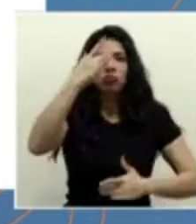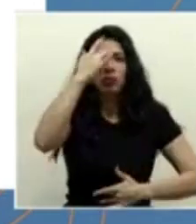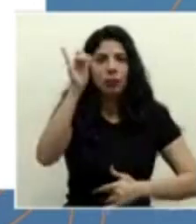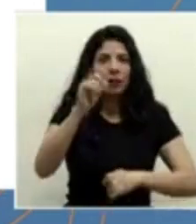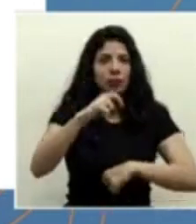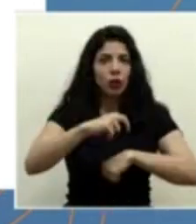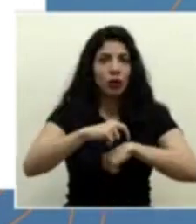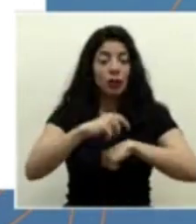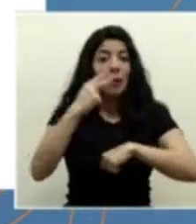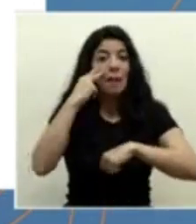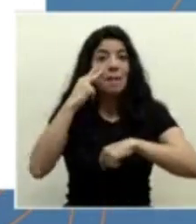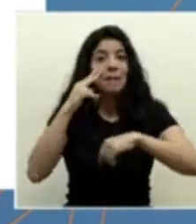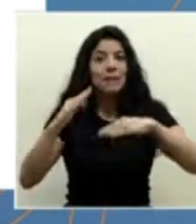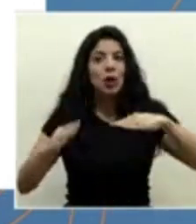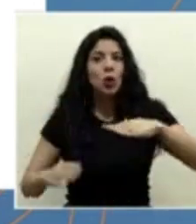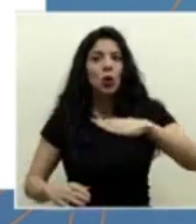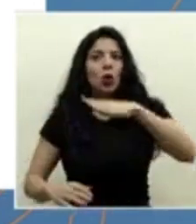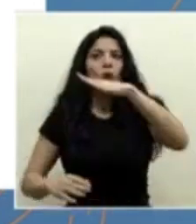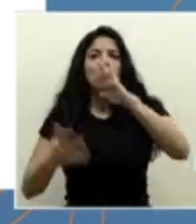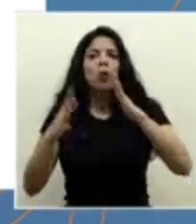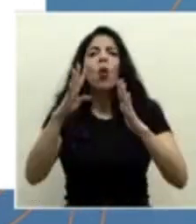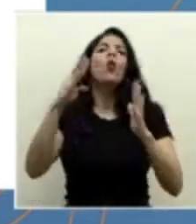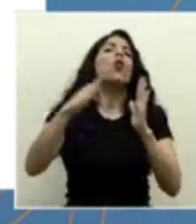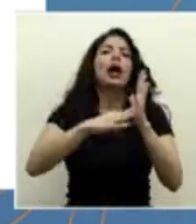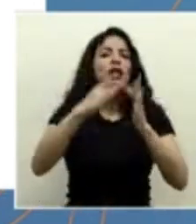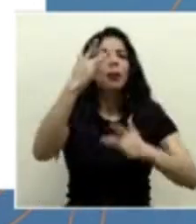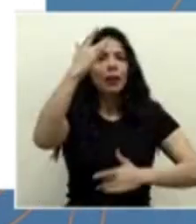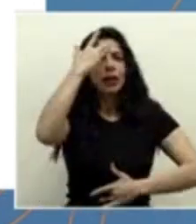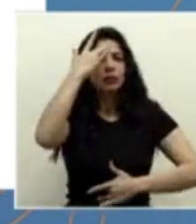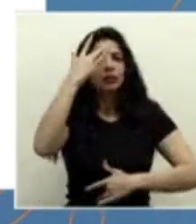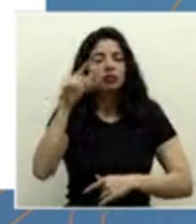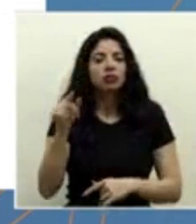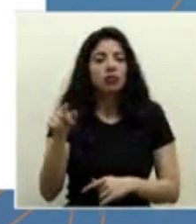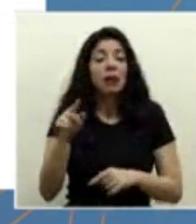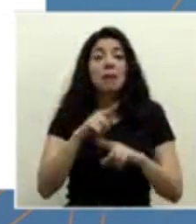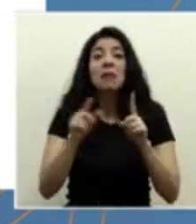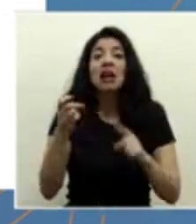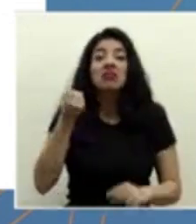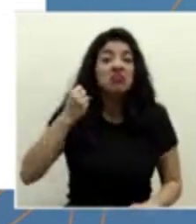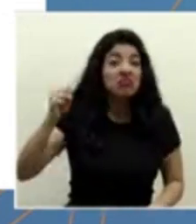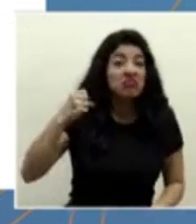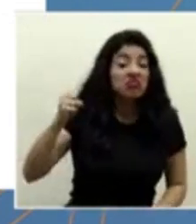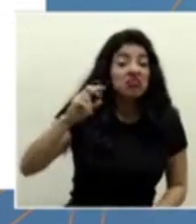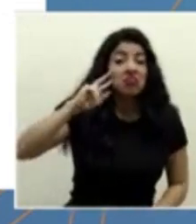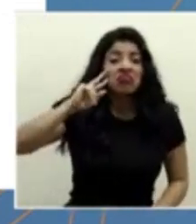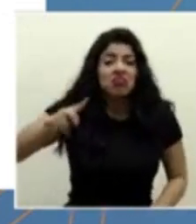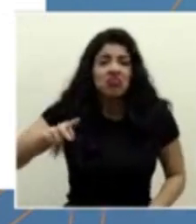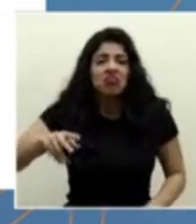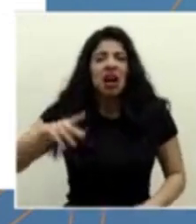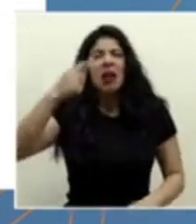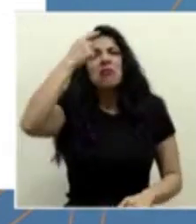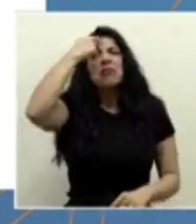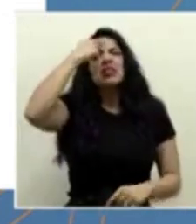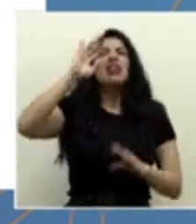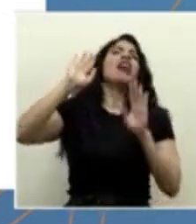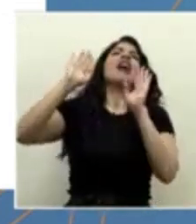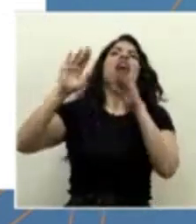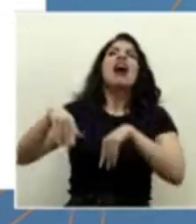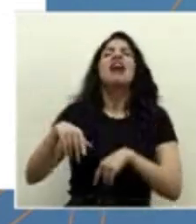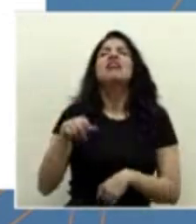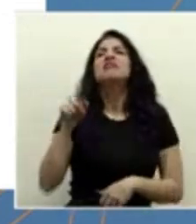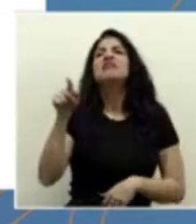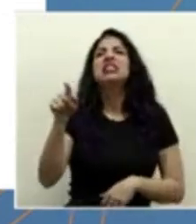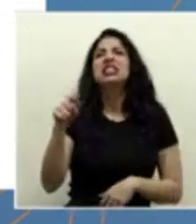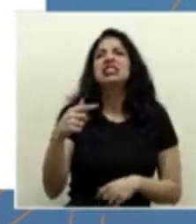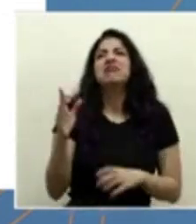oscilación, el pico generalmente está alcanzando 4 mil casos activos. Pero si no acatamos las medidas y empezamos a pensar de verdad que esto no